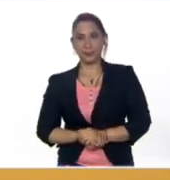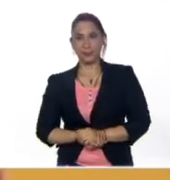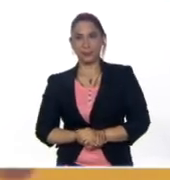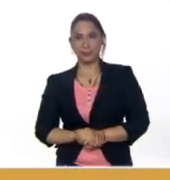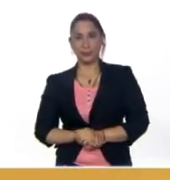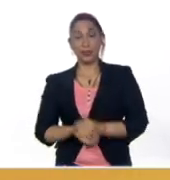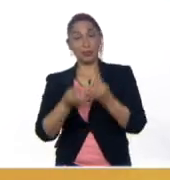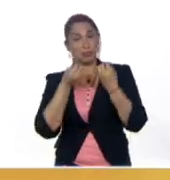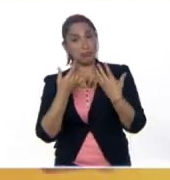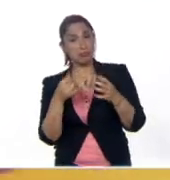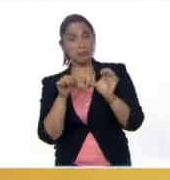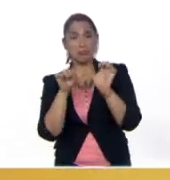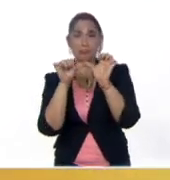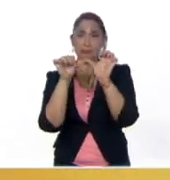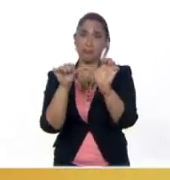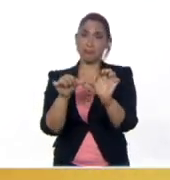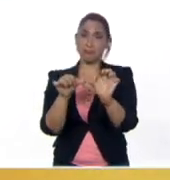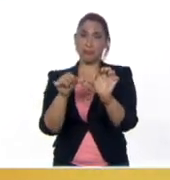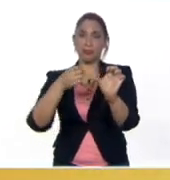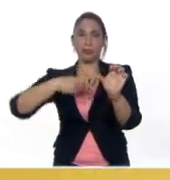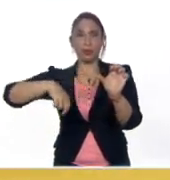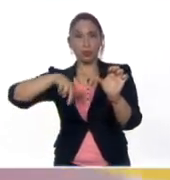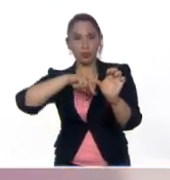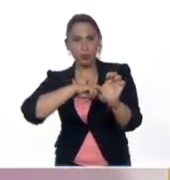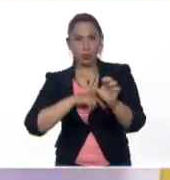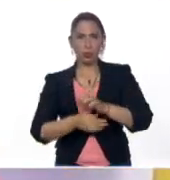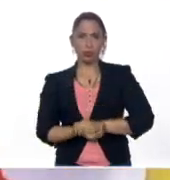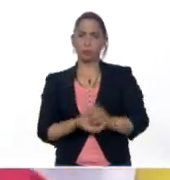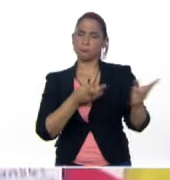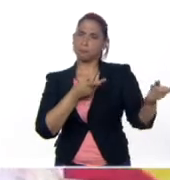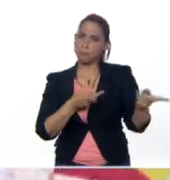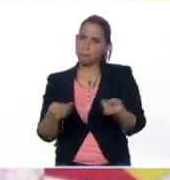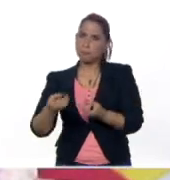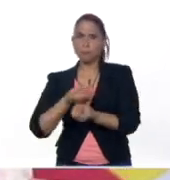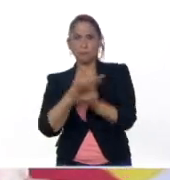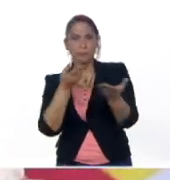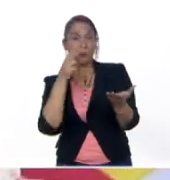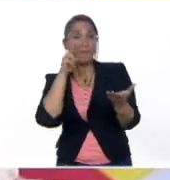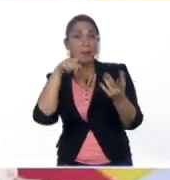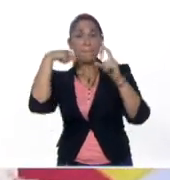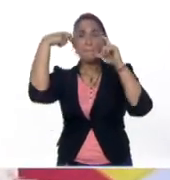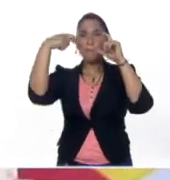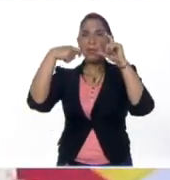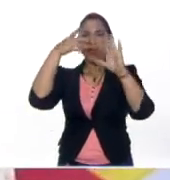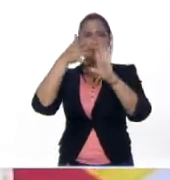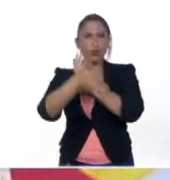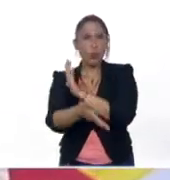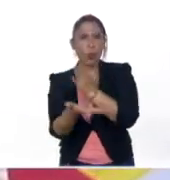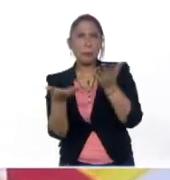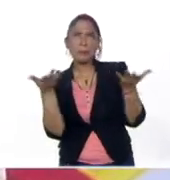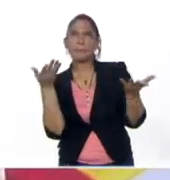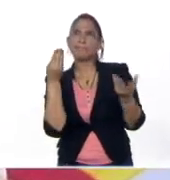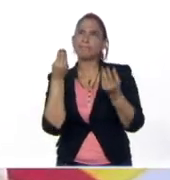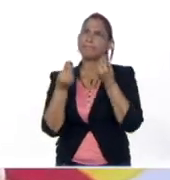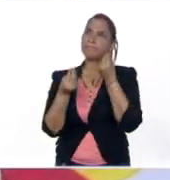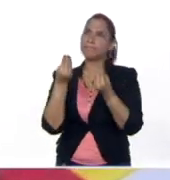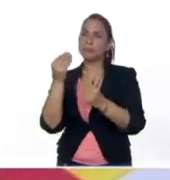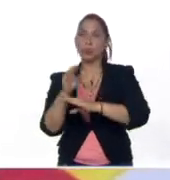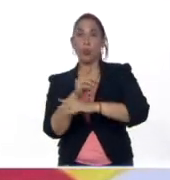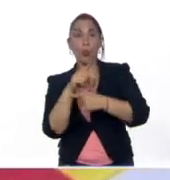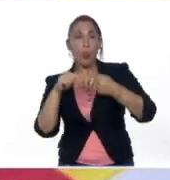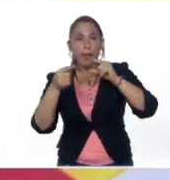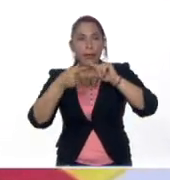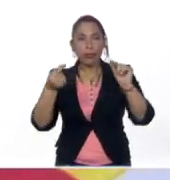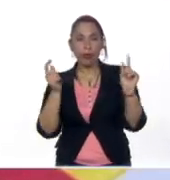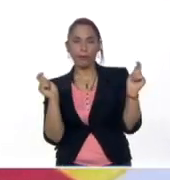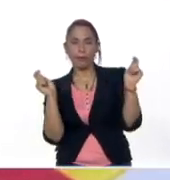Y bueno, continuando, nosotros los invitamos a ver un video sobre un cuento que